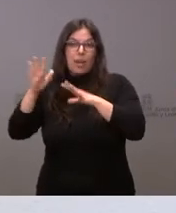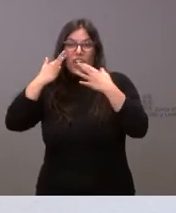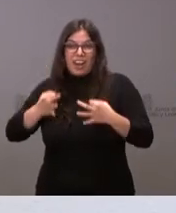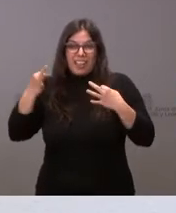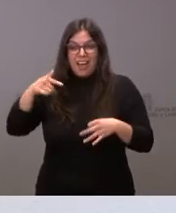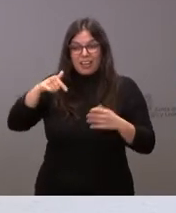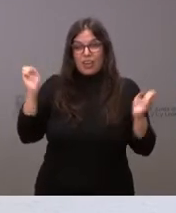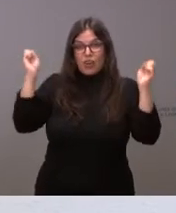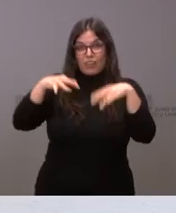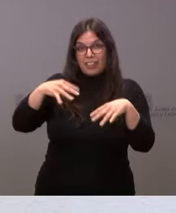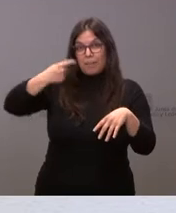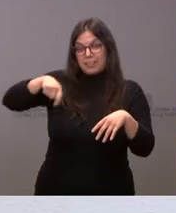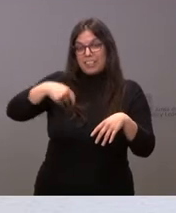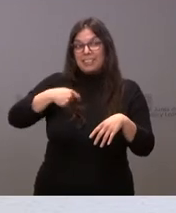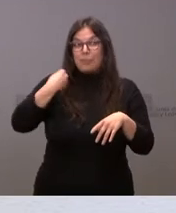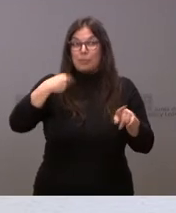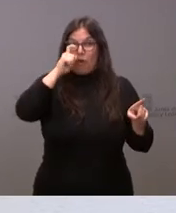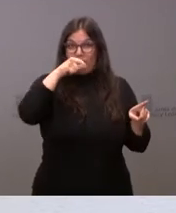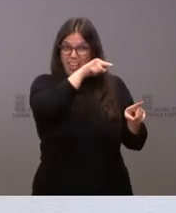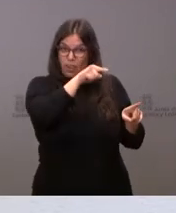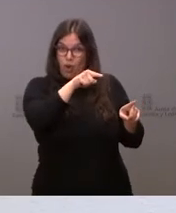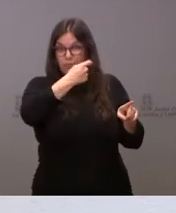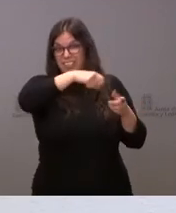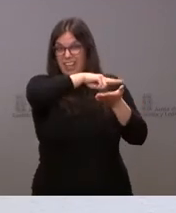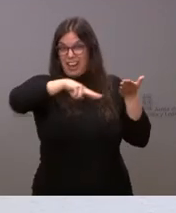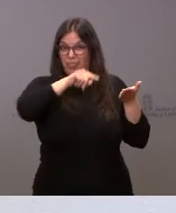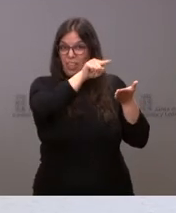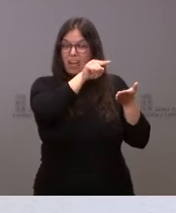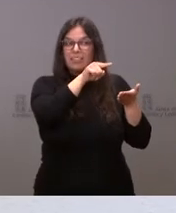esta conferencia Feijóu ya está